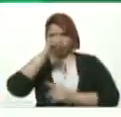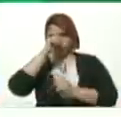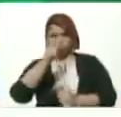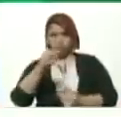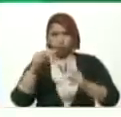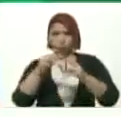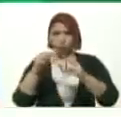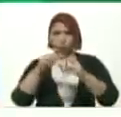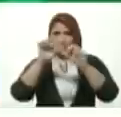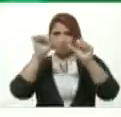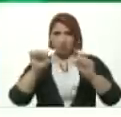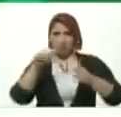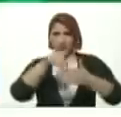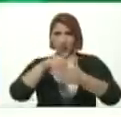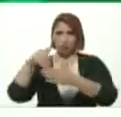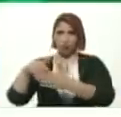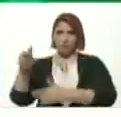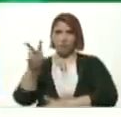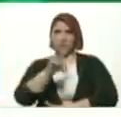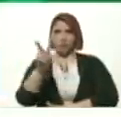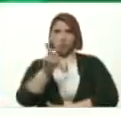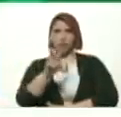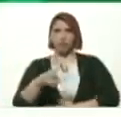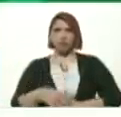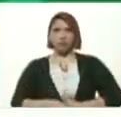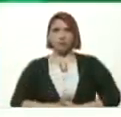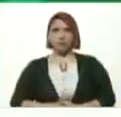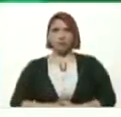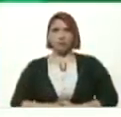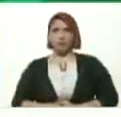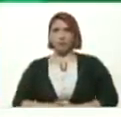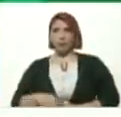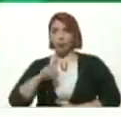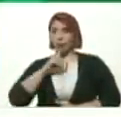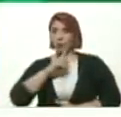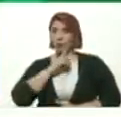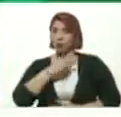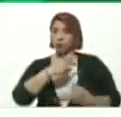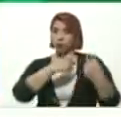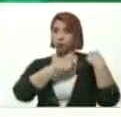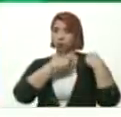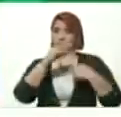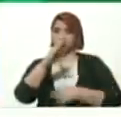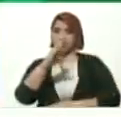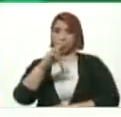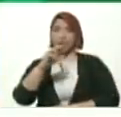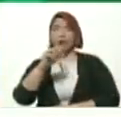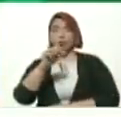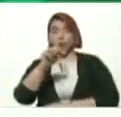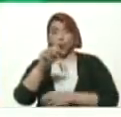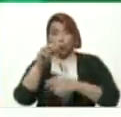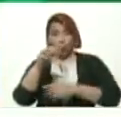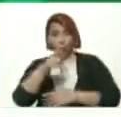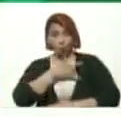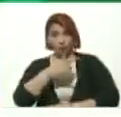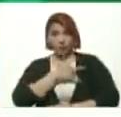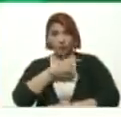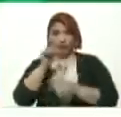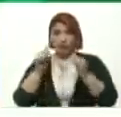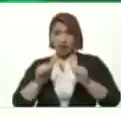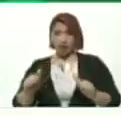El sistema electoral Venezolano Bueno Desde que la nombrada Rectora De UNEARTE Ha jugado un papel